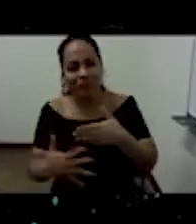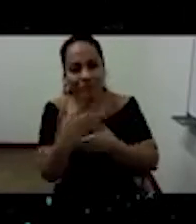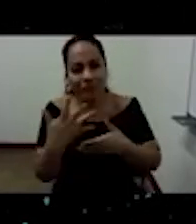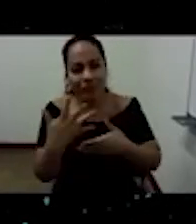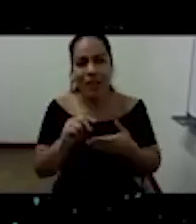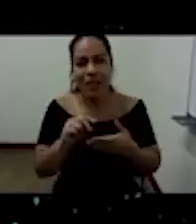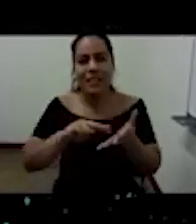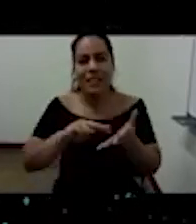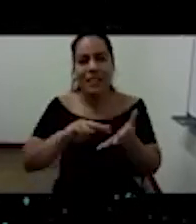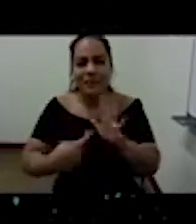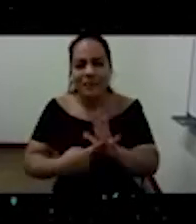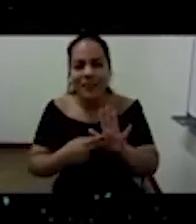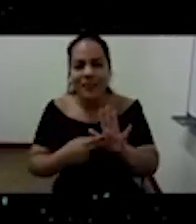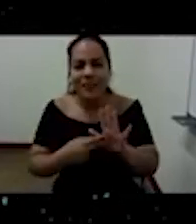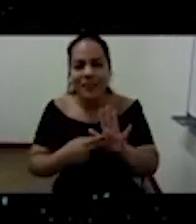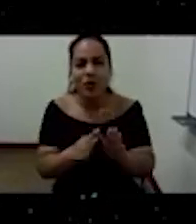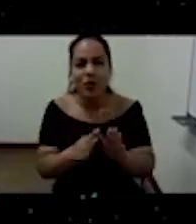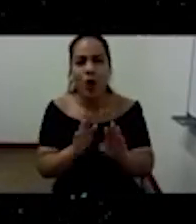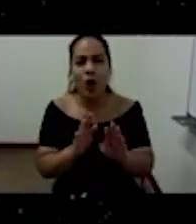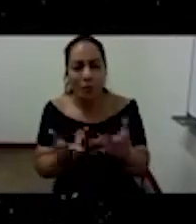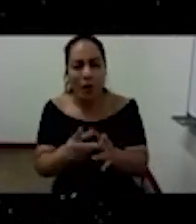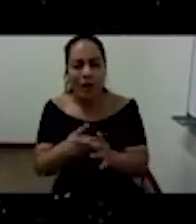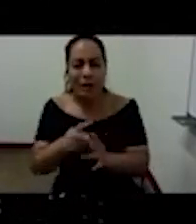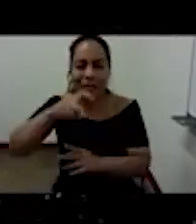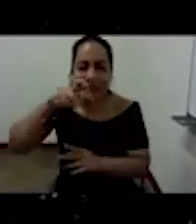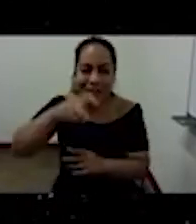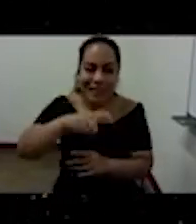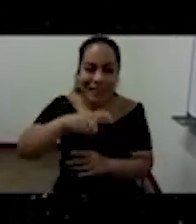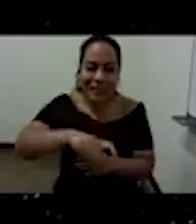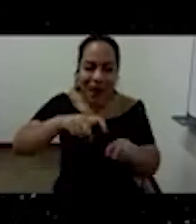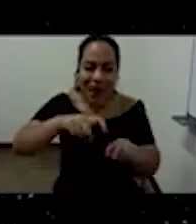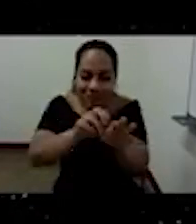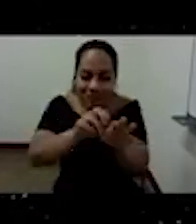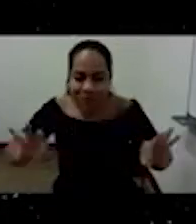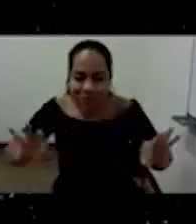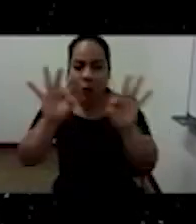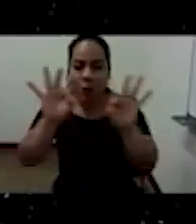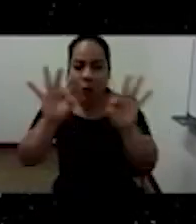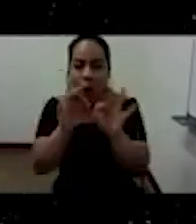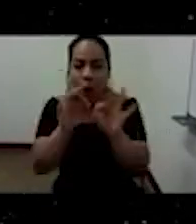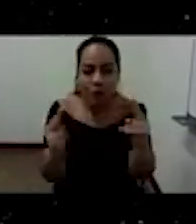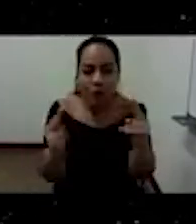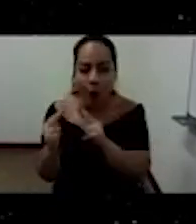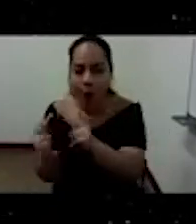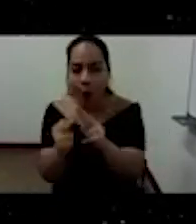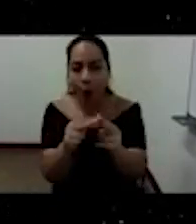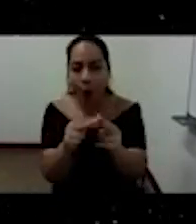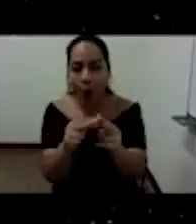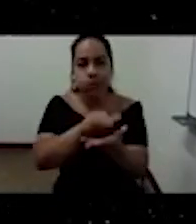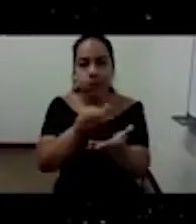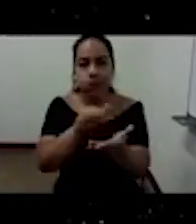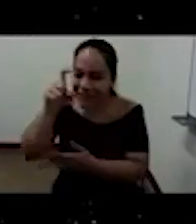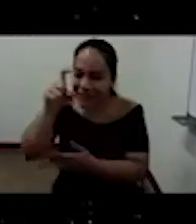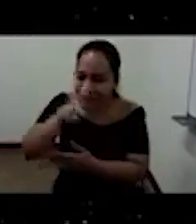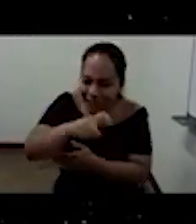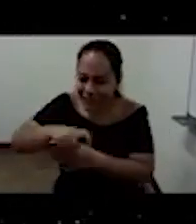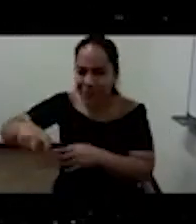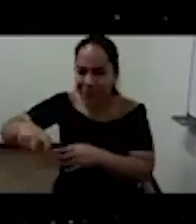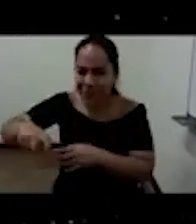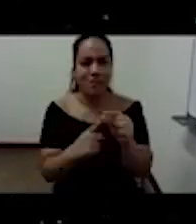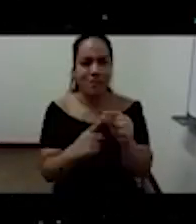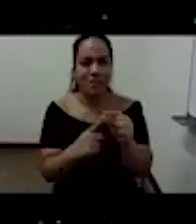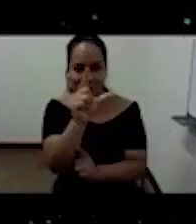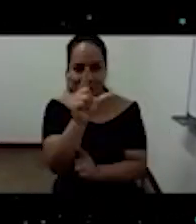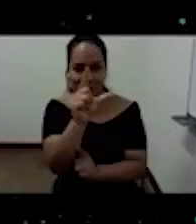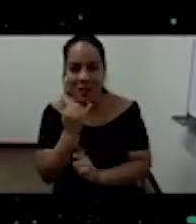impredicibilidad de los acontecimientos, la imprevedibilidad de lo